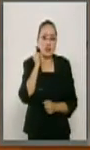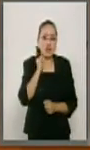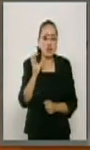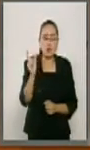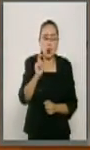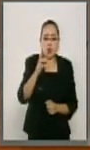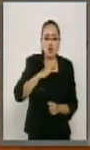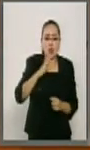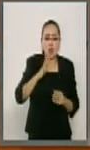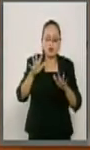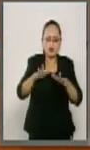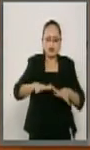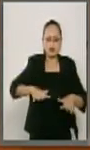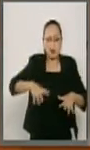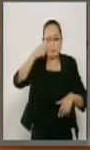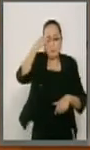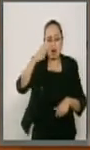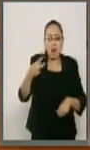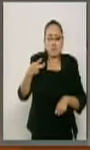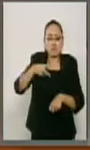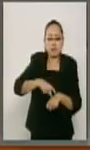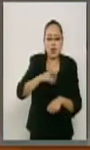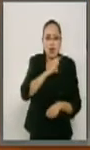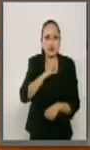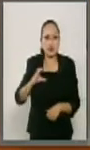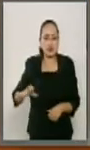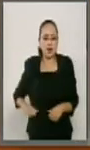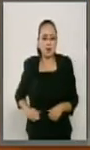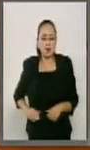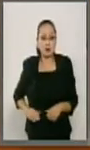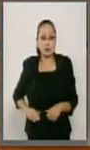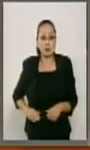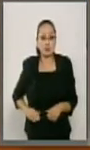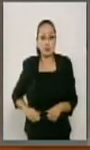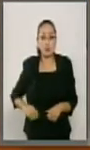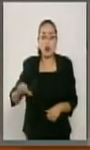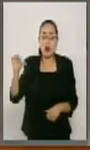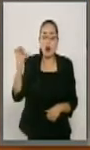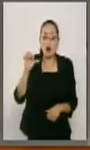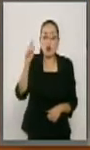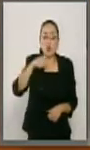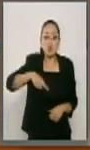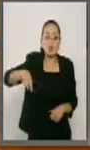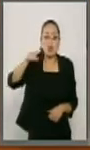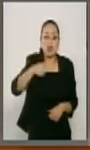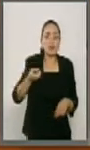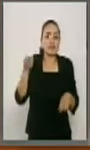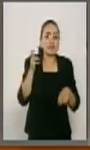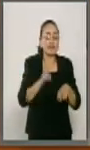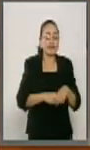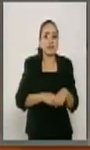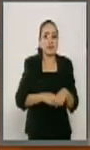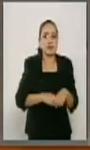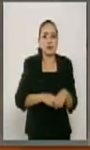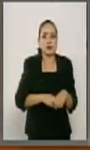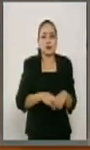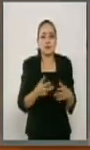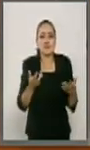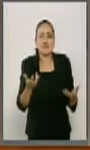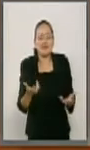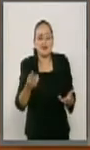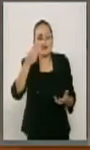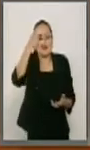comparecencias de los candidatos y hoy se aprestan a sentarse en sus escaños simplemente a